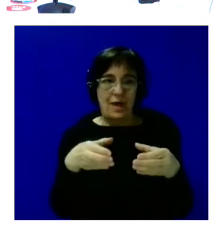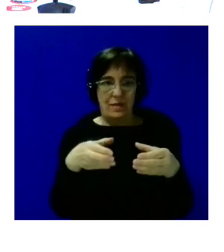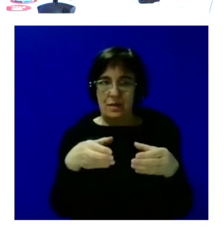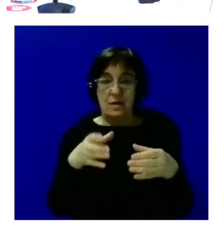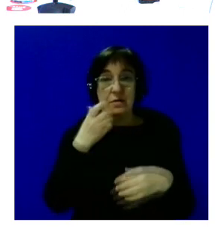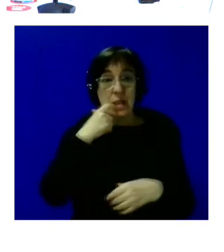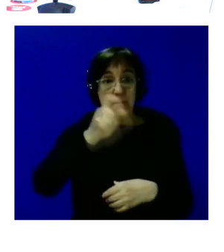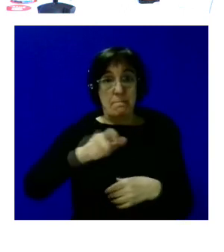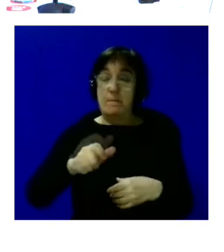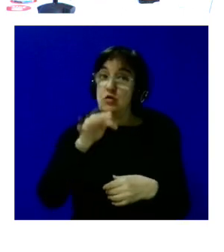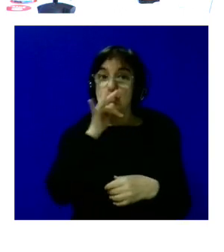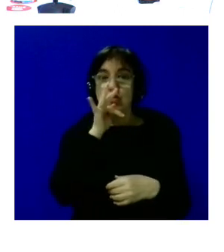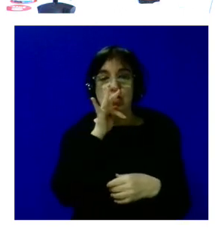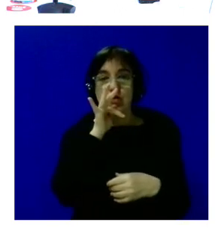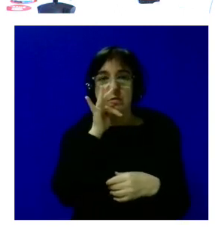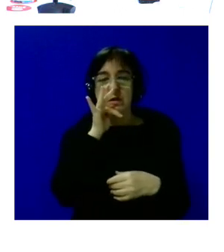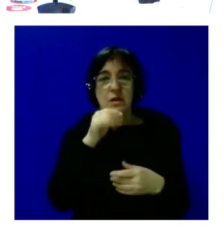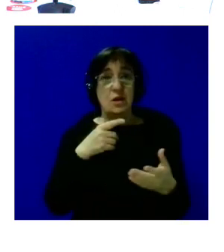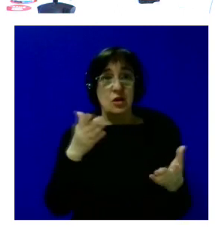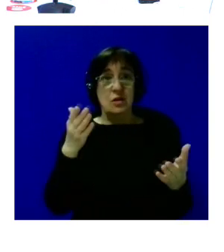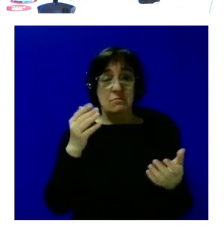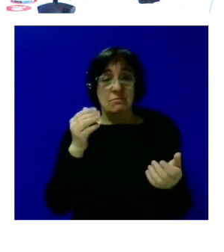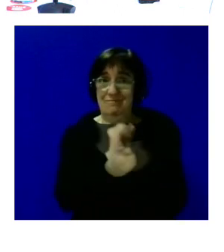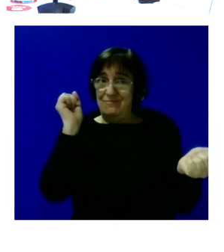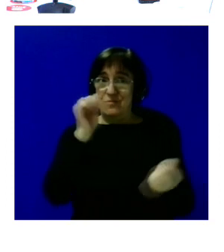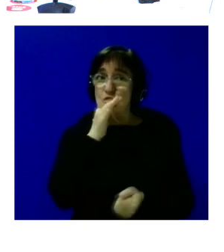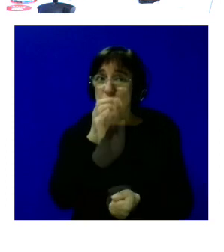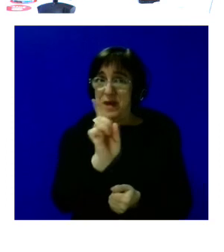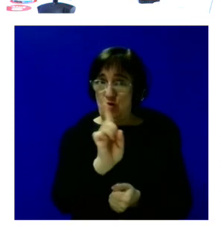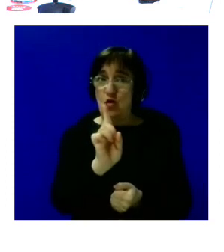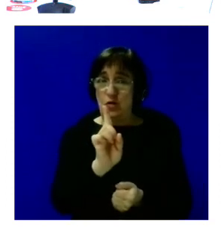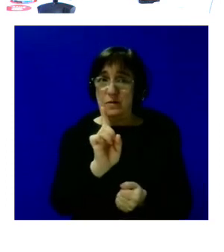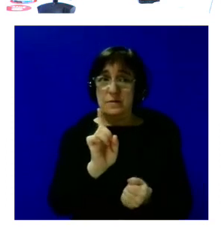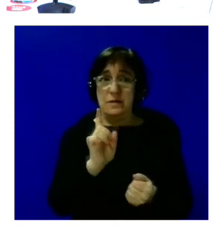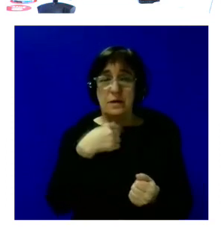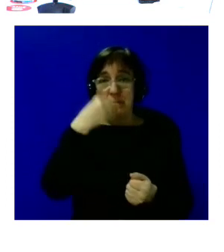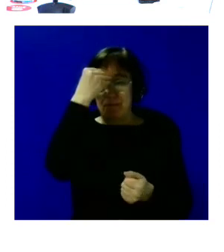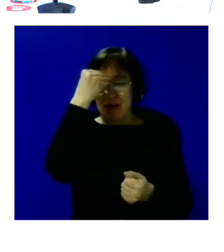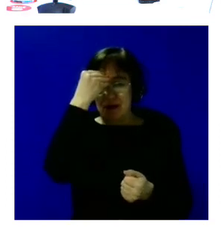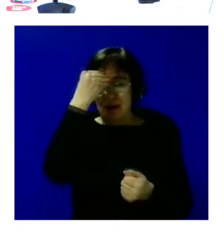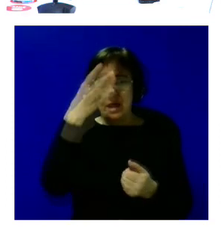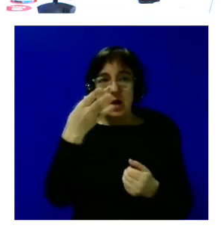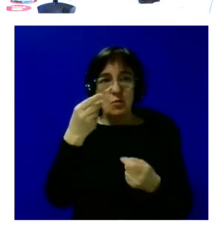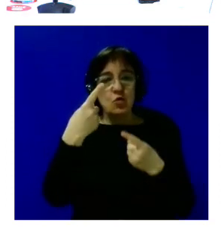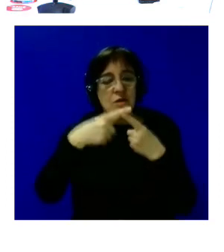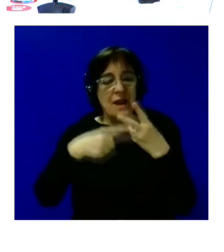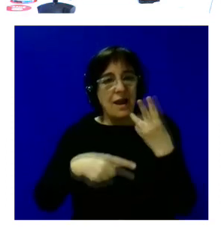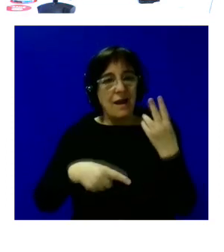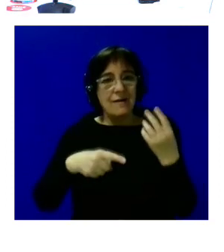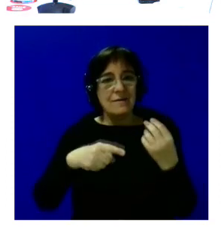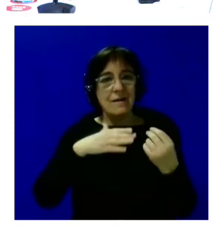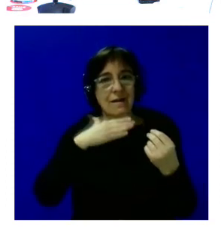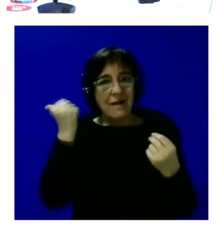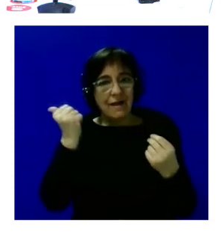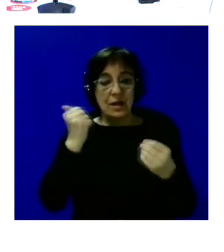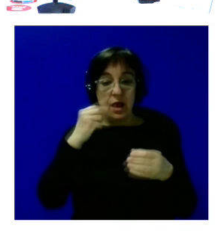las personas todavía están privadas de libertad hay que tener en cuenta que muchas habilidades que se muestran dentro de